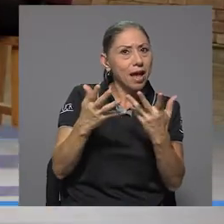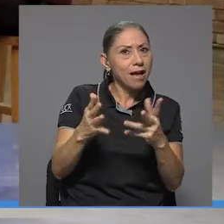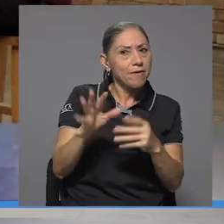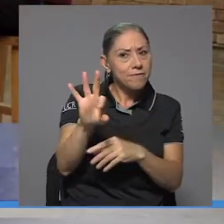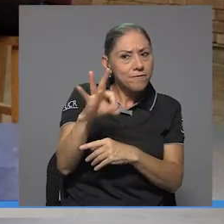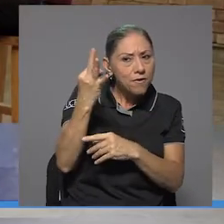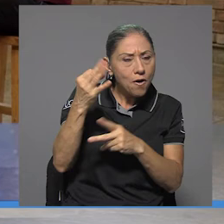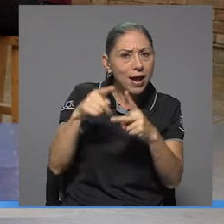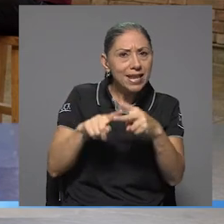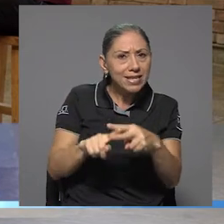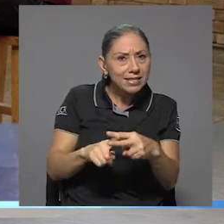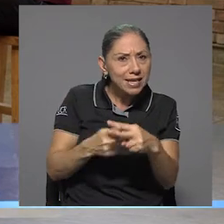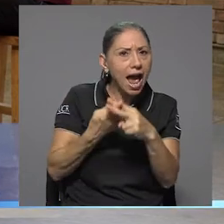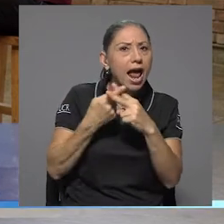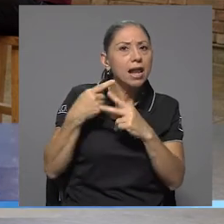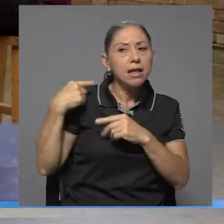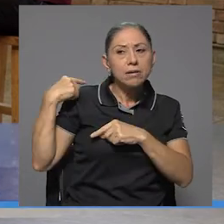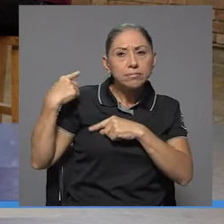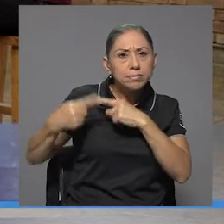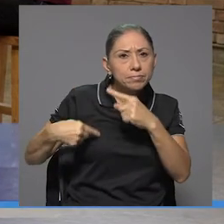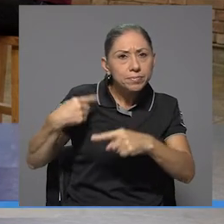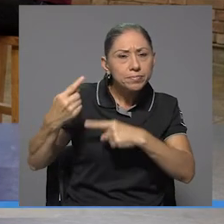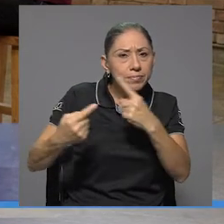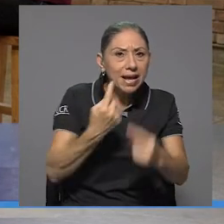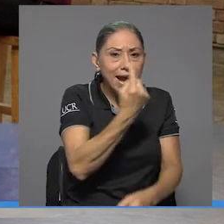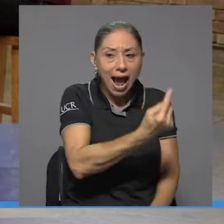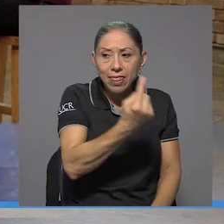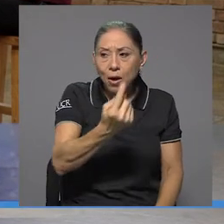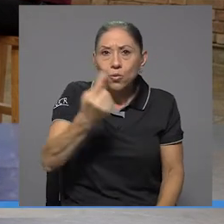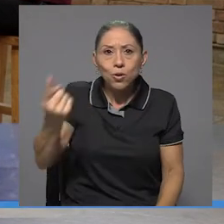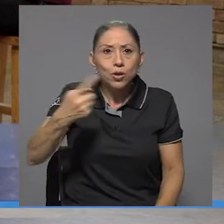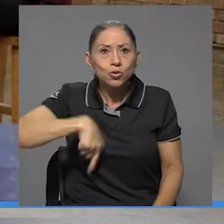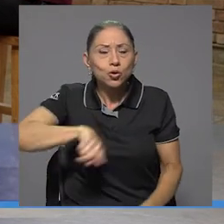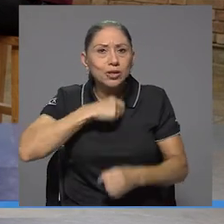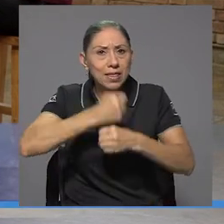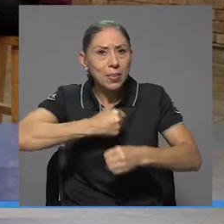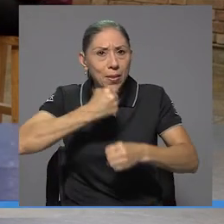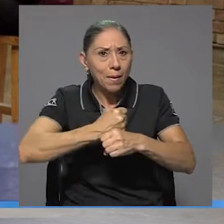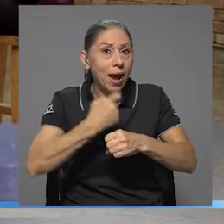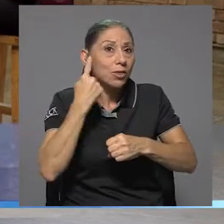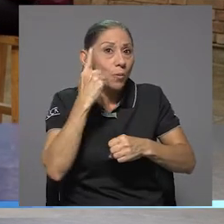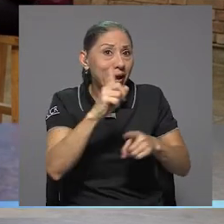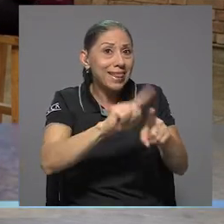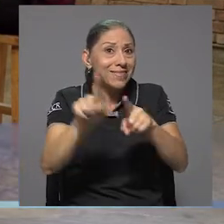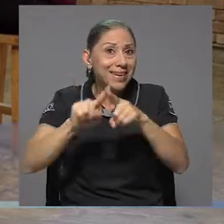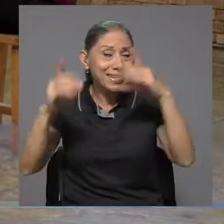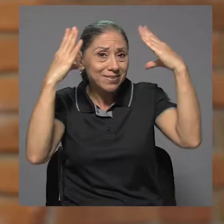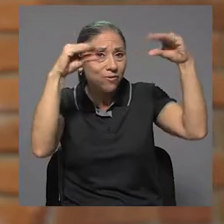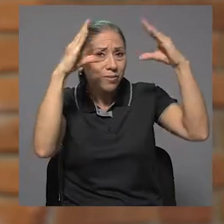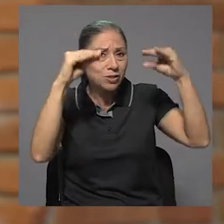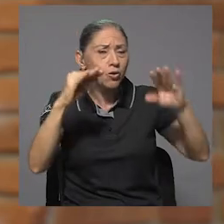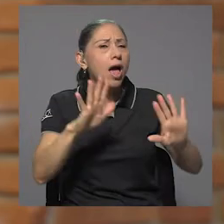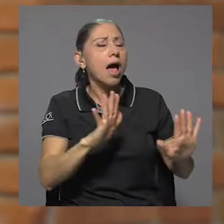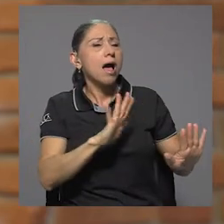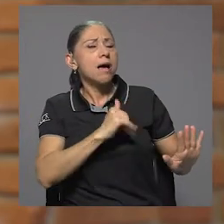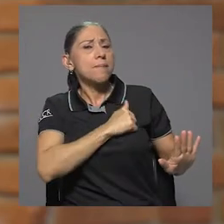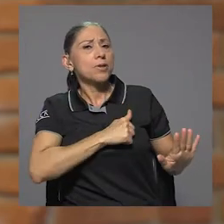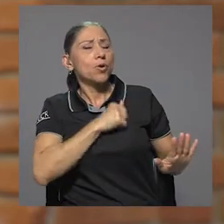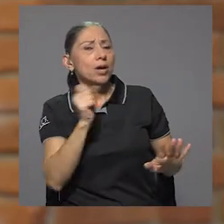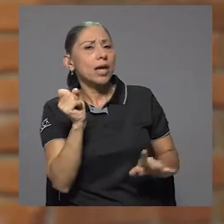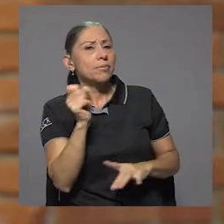cada uno de nosotros ha ido aportando para las diferentes secciones. Pero, no te interrumpo, para que el público lo tenga claro, ¿cómo